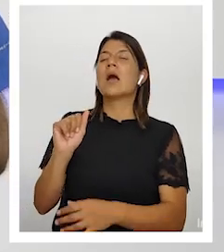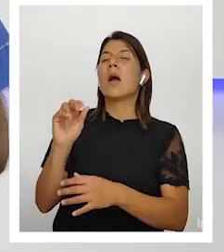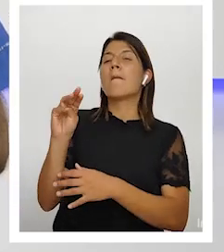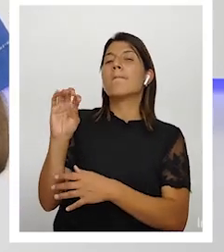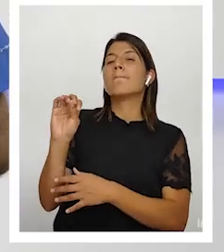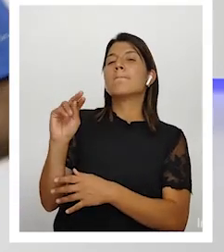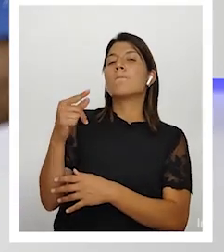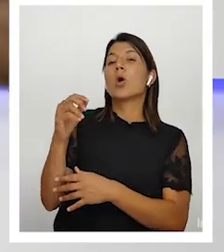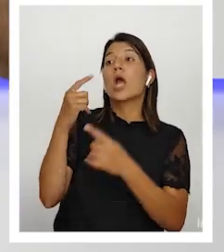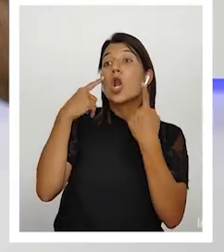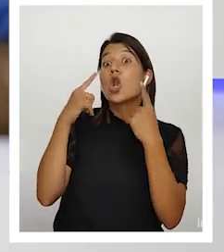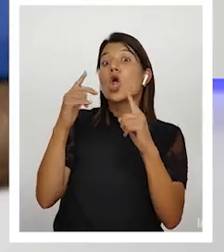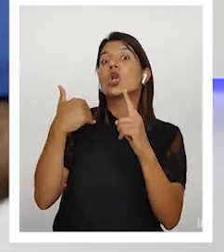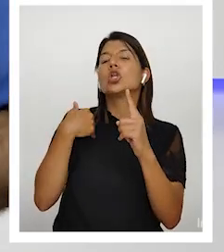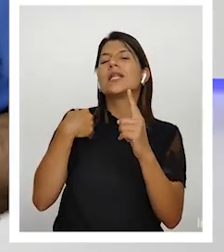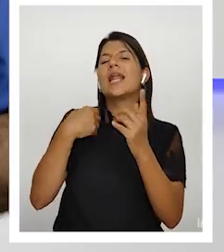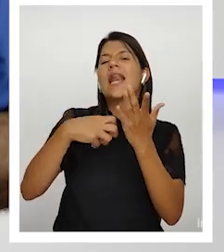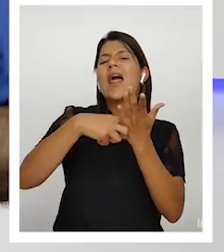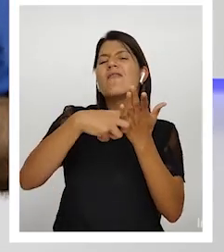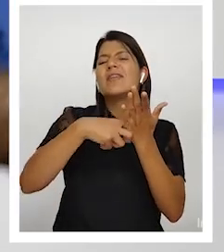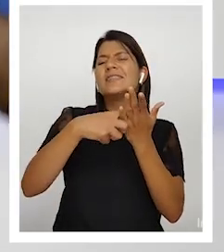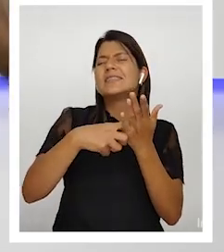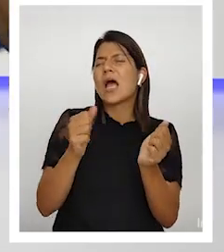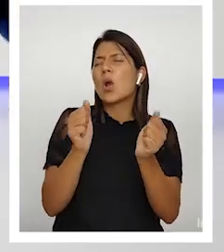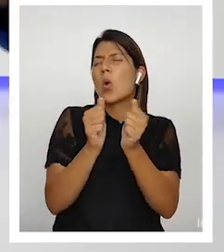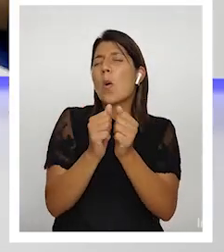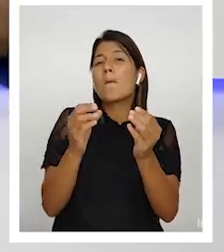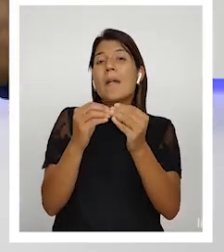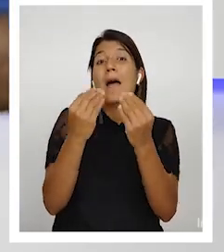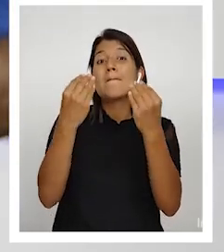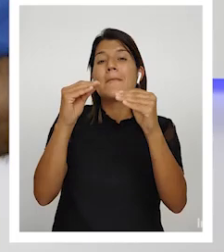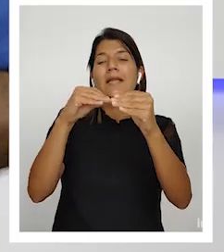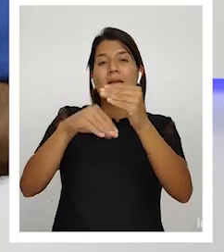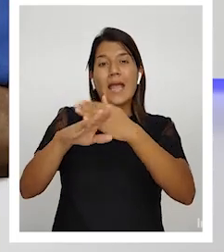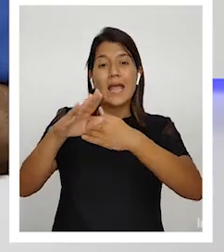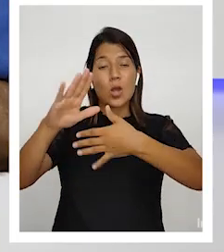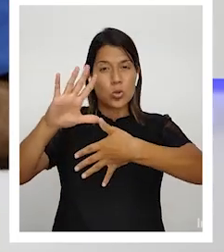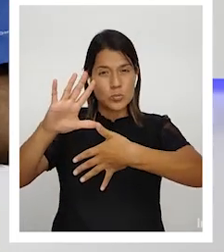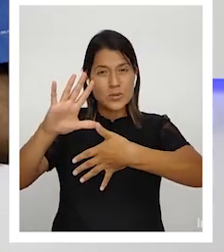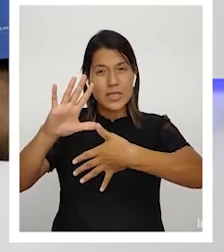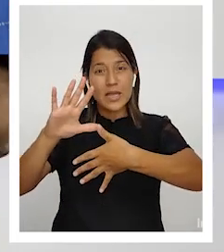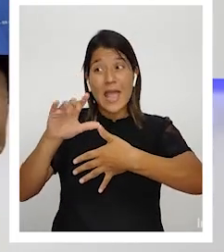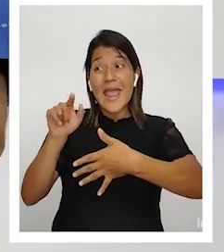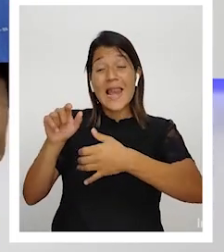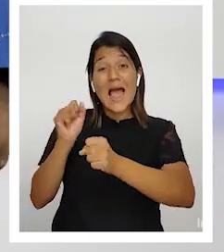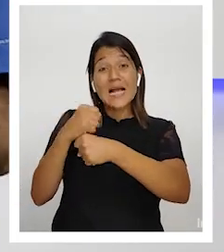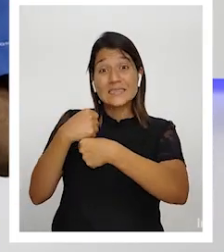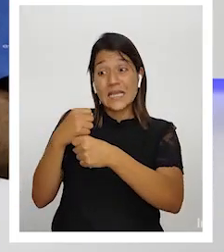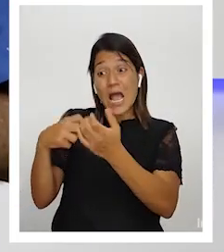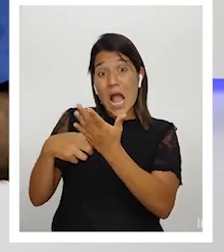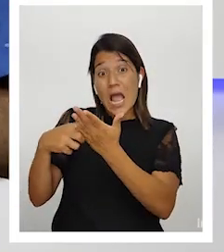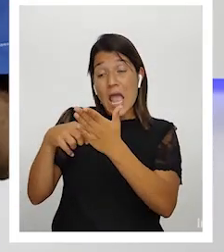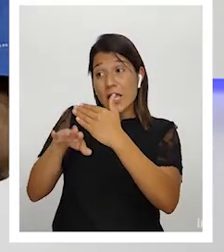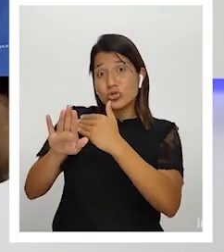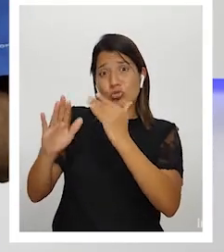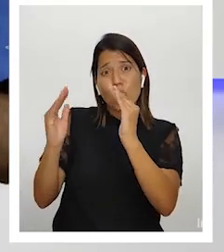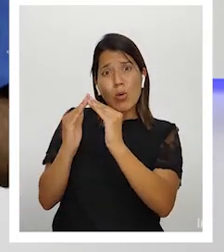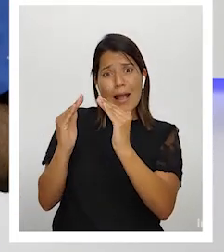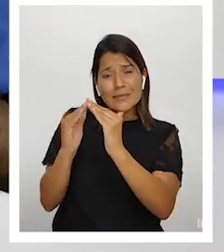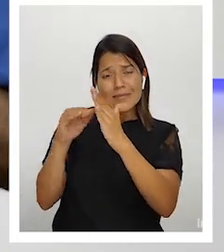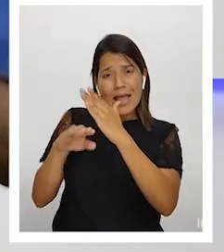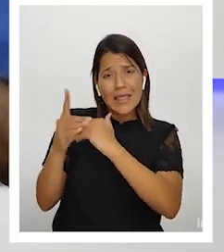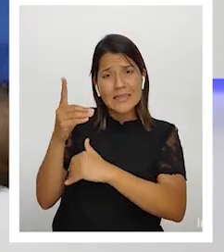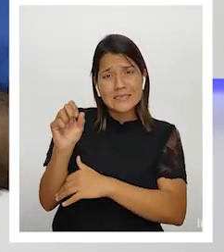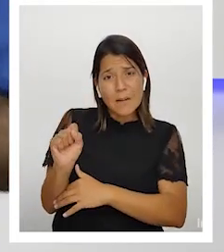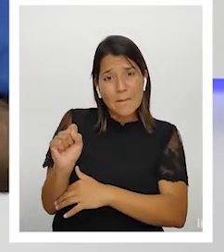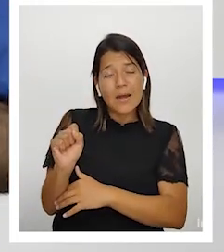continente que hacían en el garaje de su casa ahí en Desamparados ¿verdad? porque esto